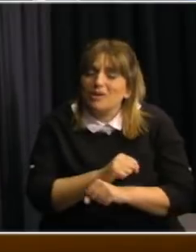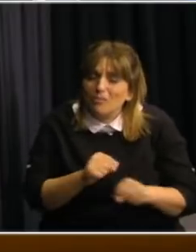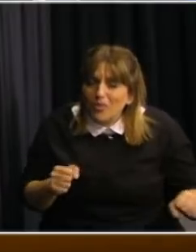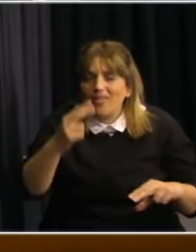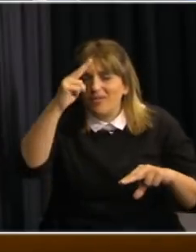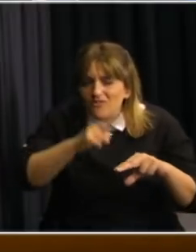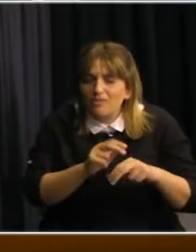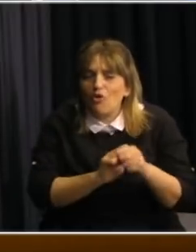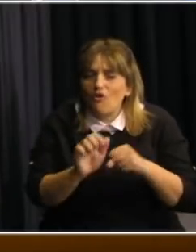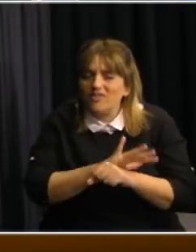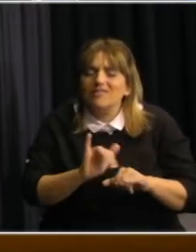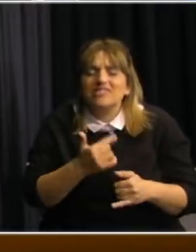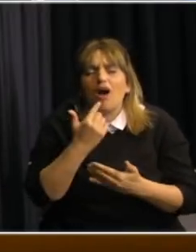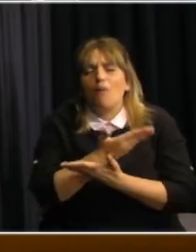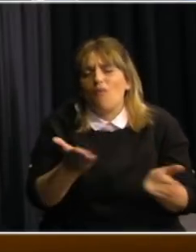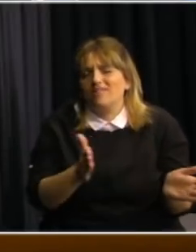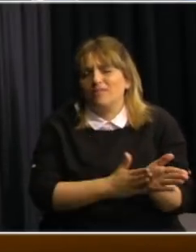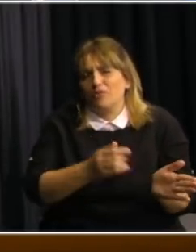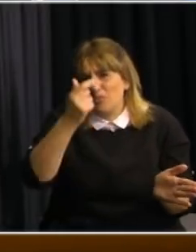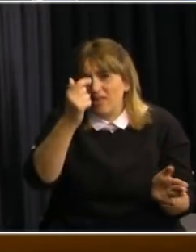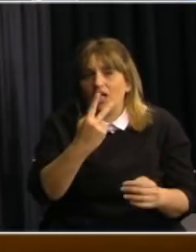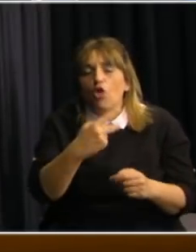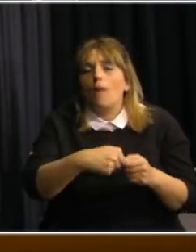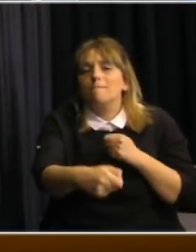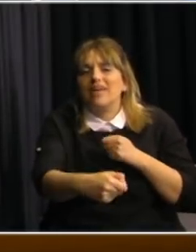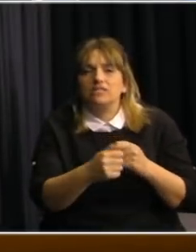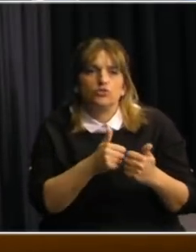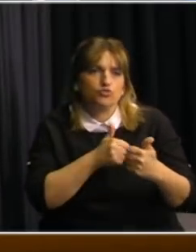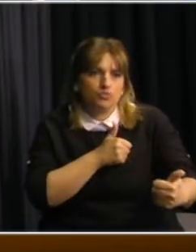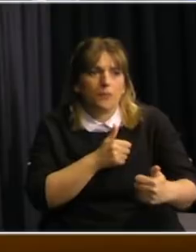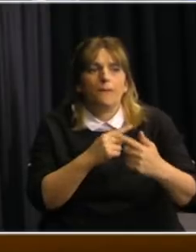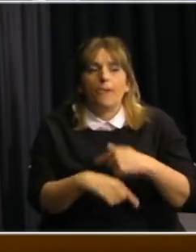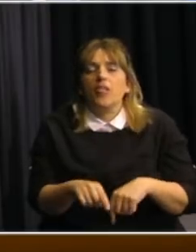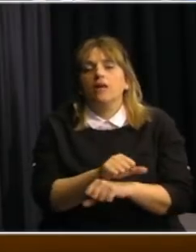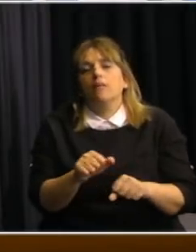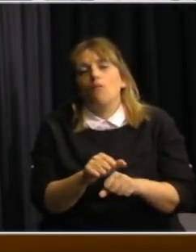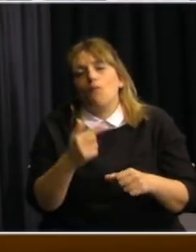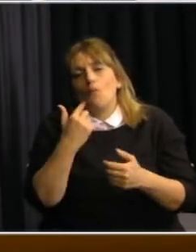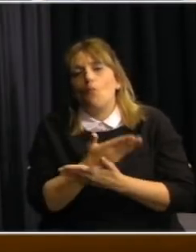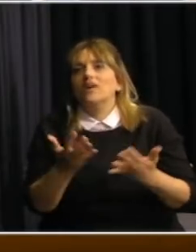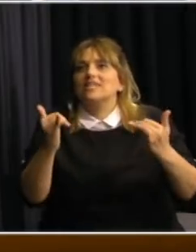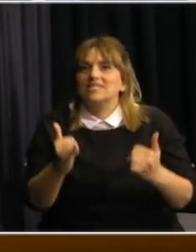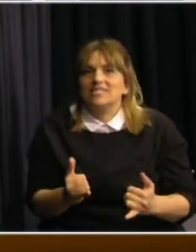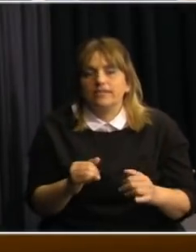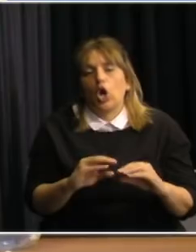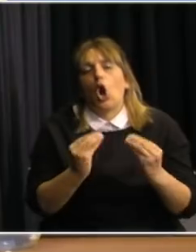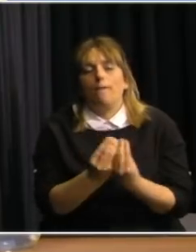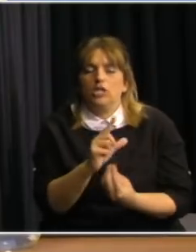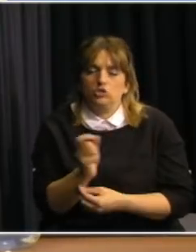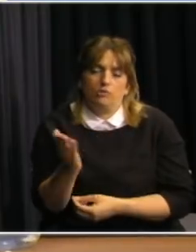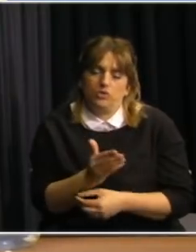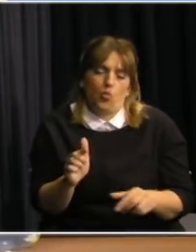científicamente que los dos metros de distancia nos proporcionan una relativa, aunque no completa, seguridad.